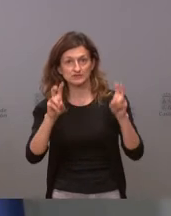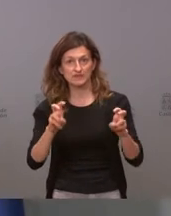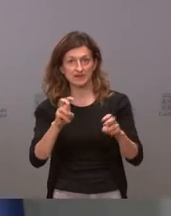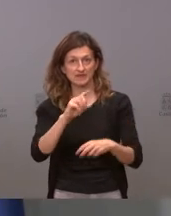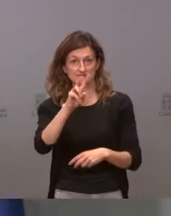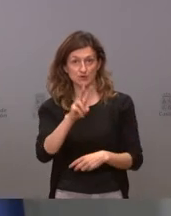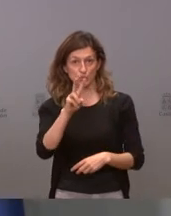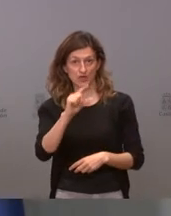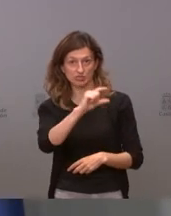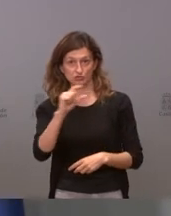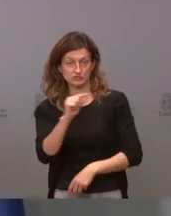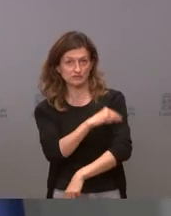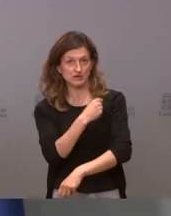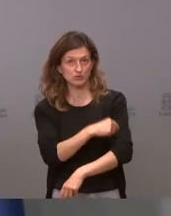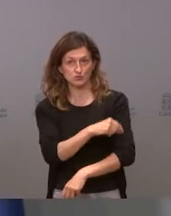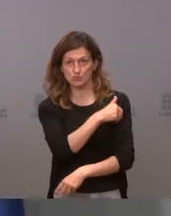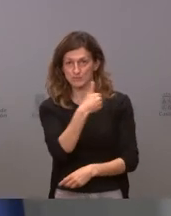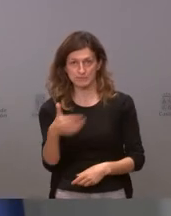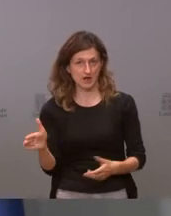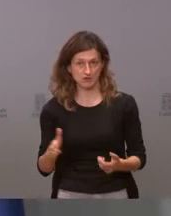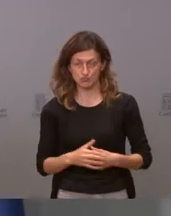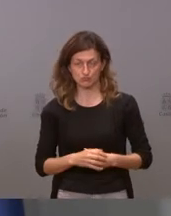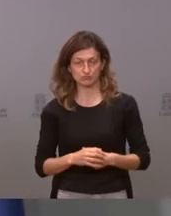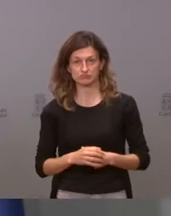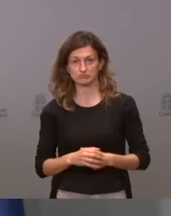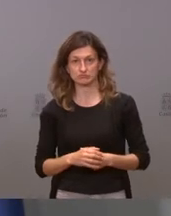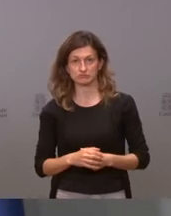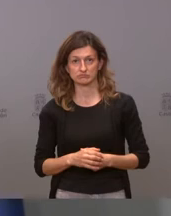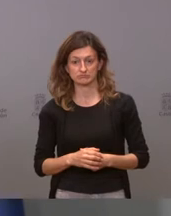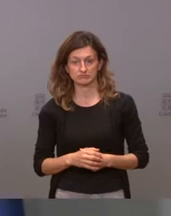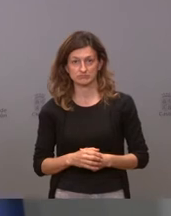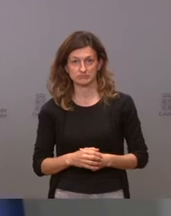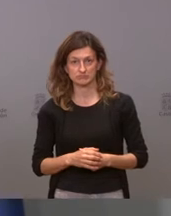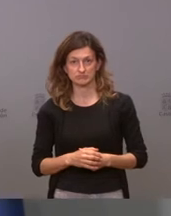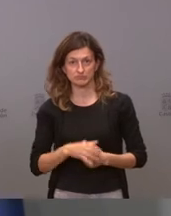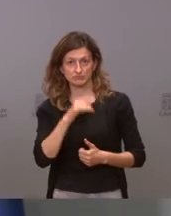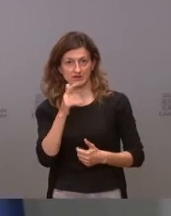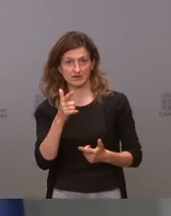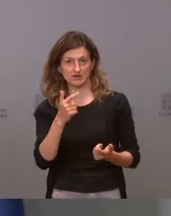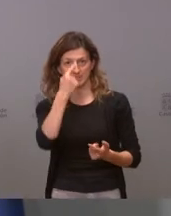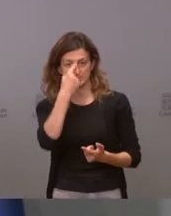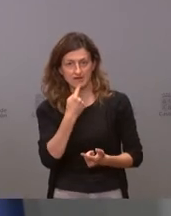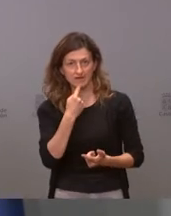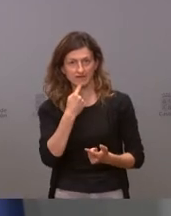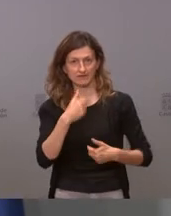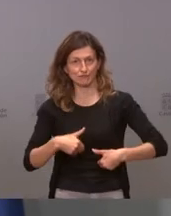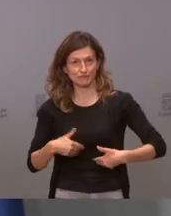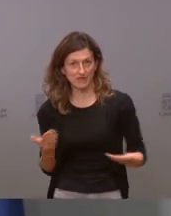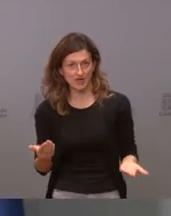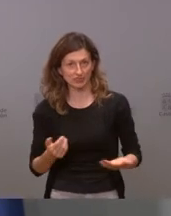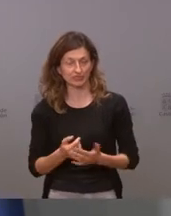segunda dosis es muy malo para el prestigio y para la confianza